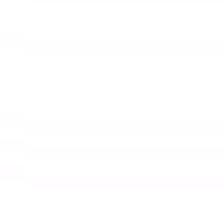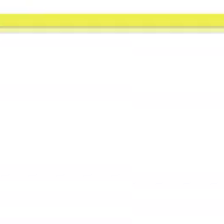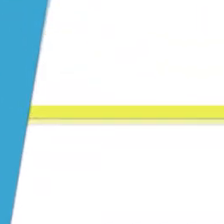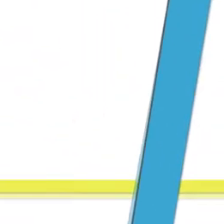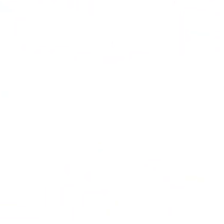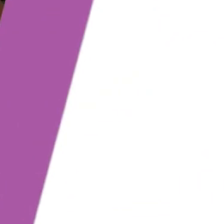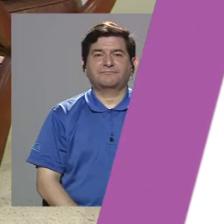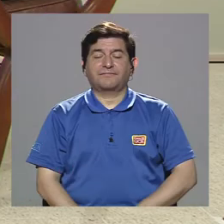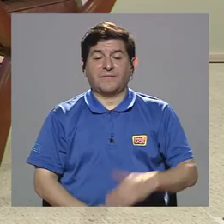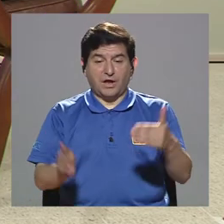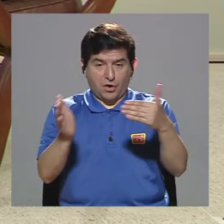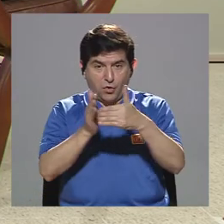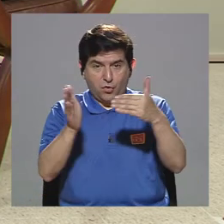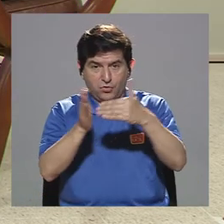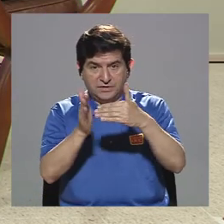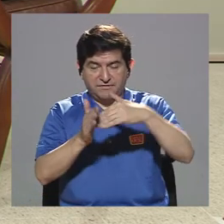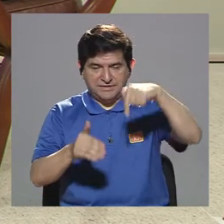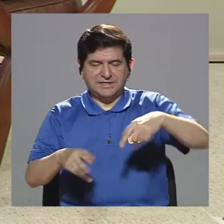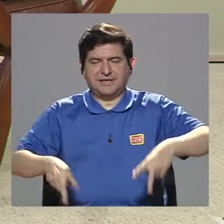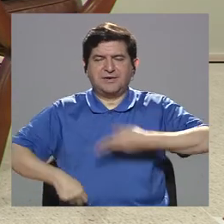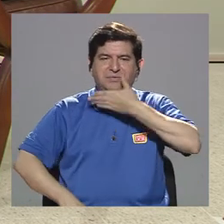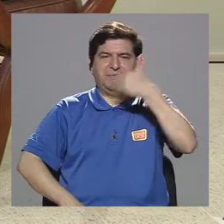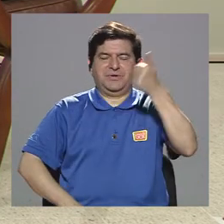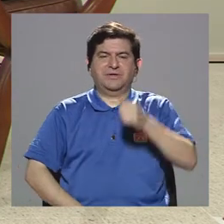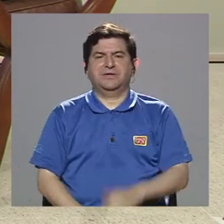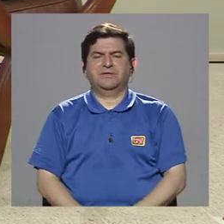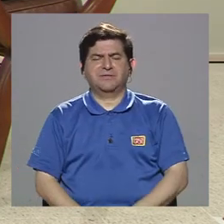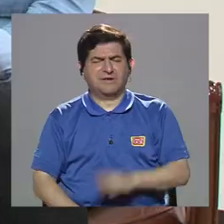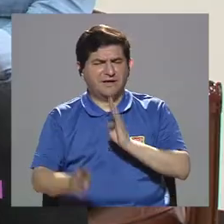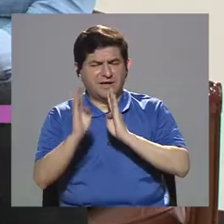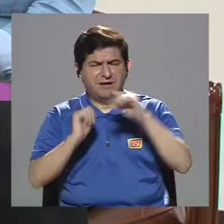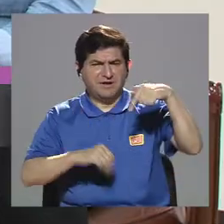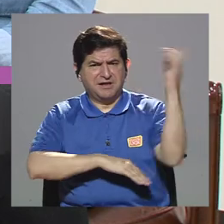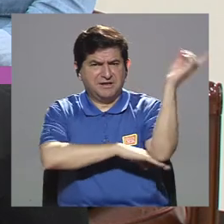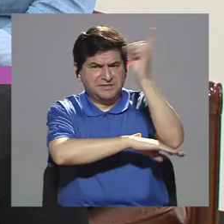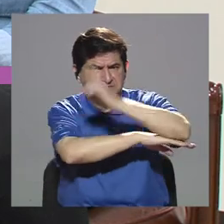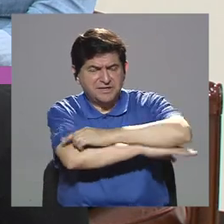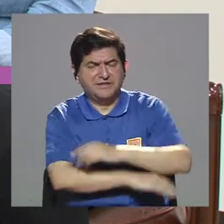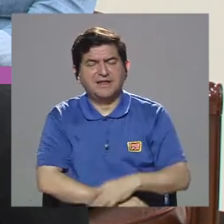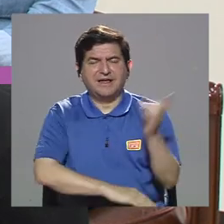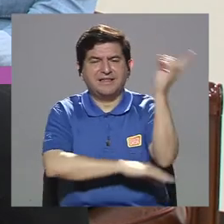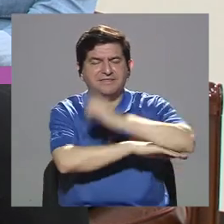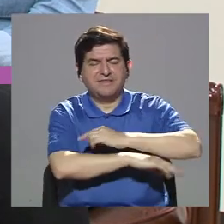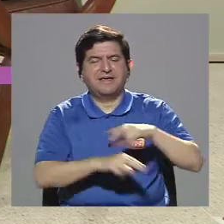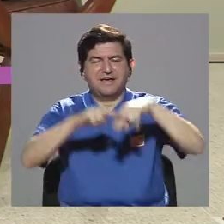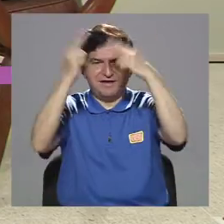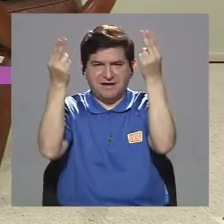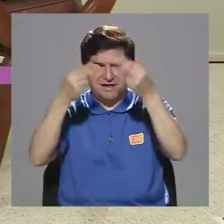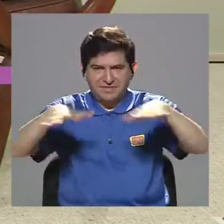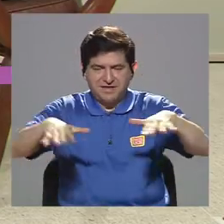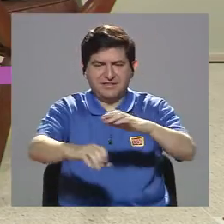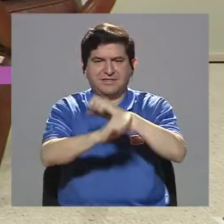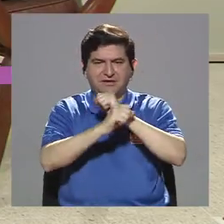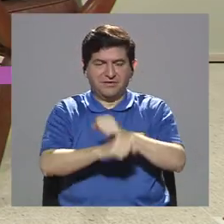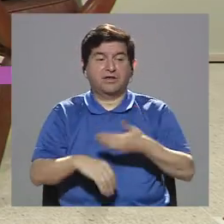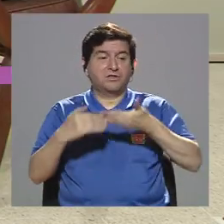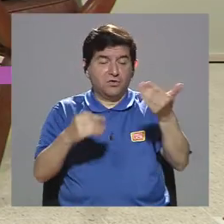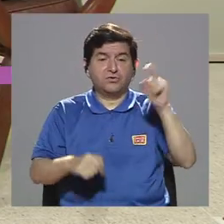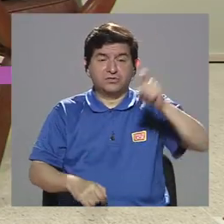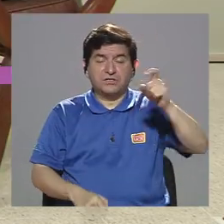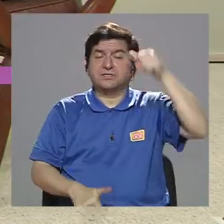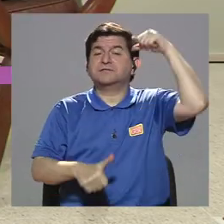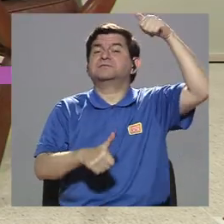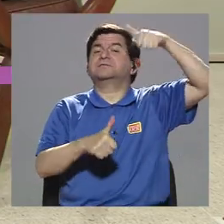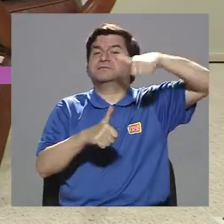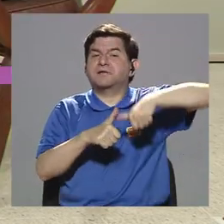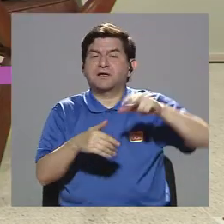estamos de regreso en vivir mejor, hemos estado conversando acerca del día de la internet segura, de algunas cosas que tenemos que tomar en cuenta